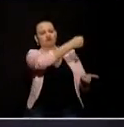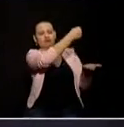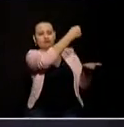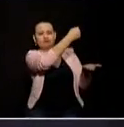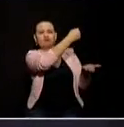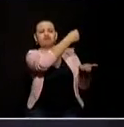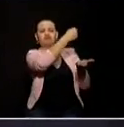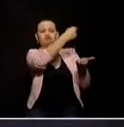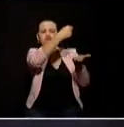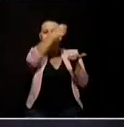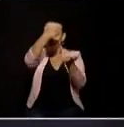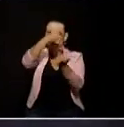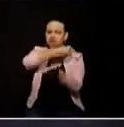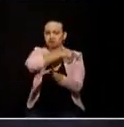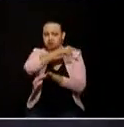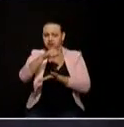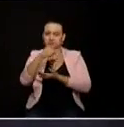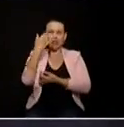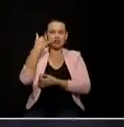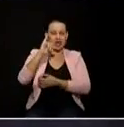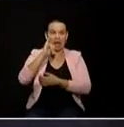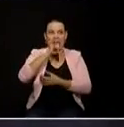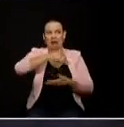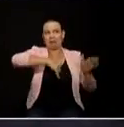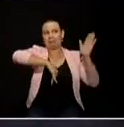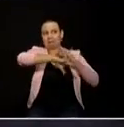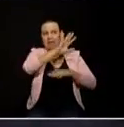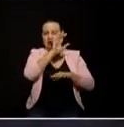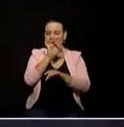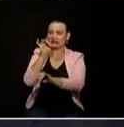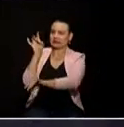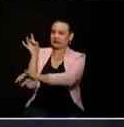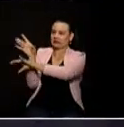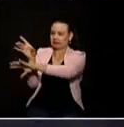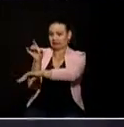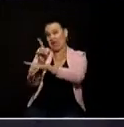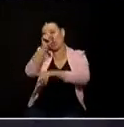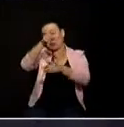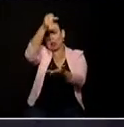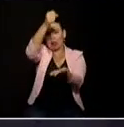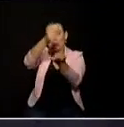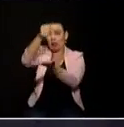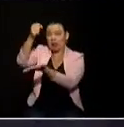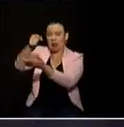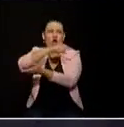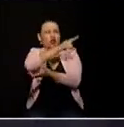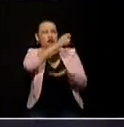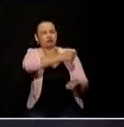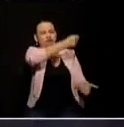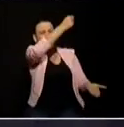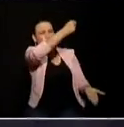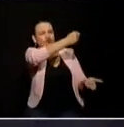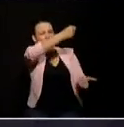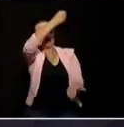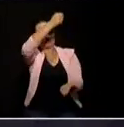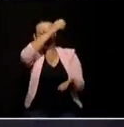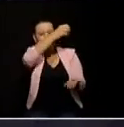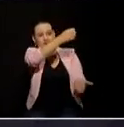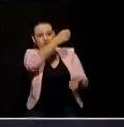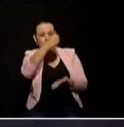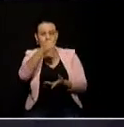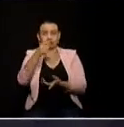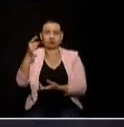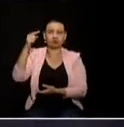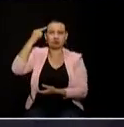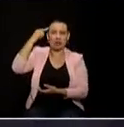instrumentos muy superiores a los que cuentan otros candidatos a usted le parece que